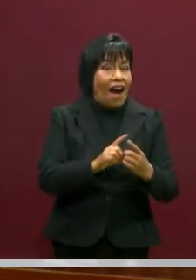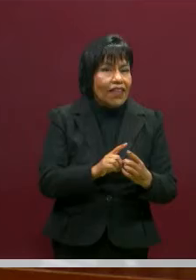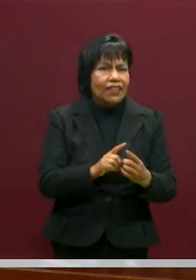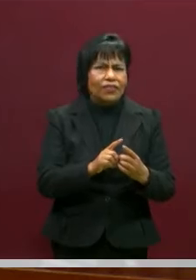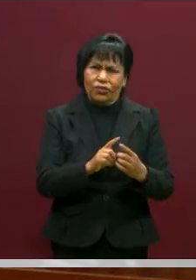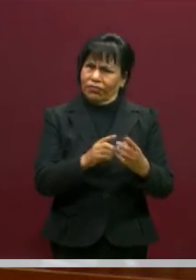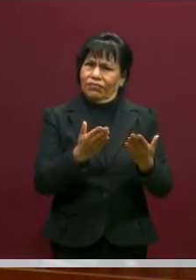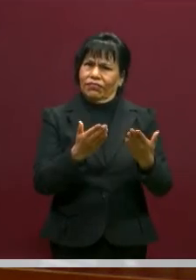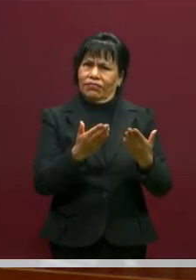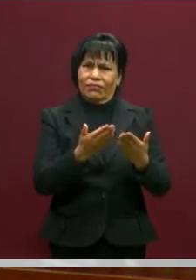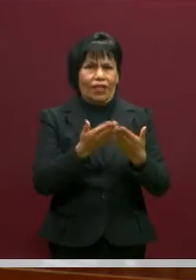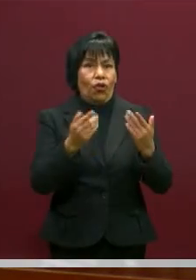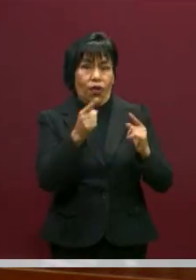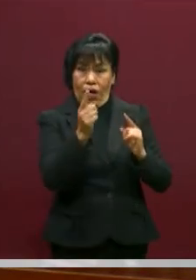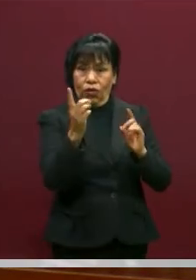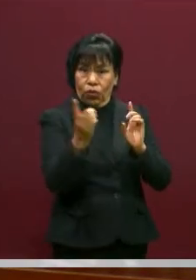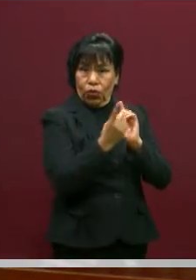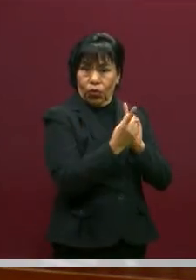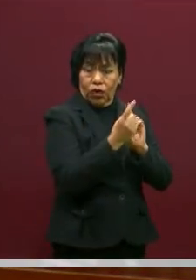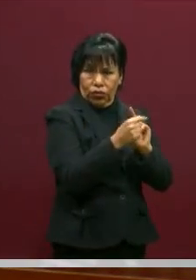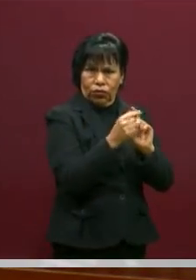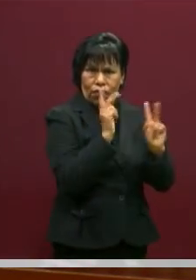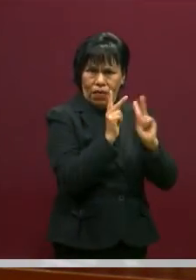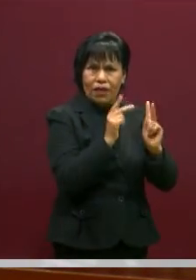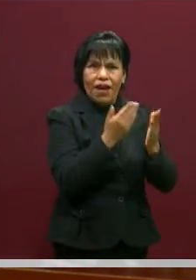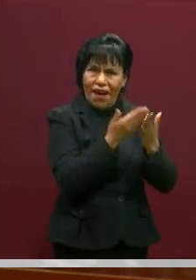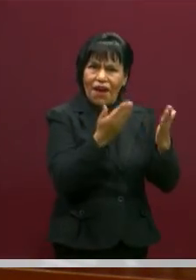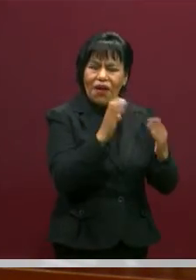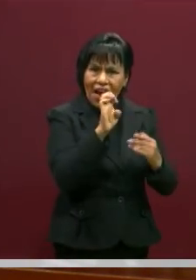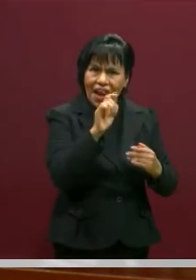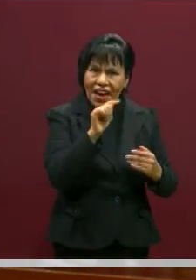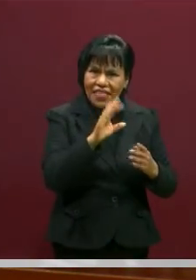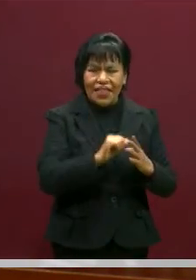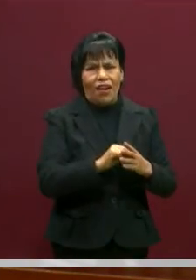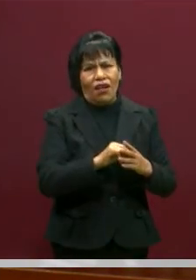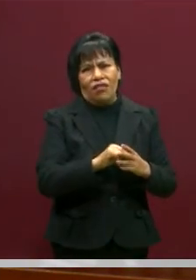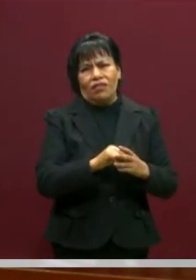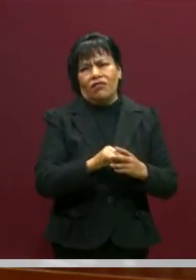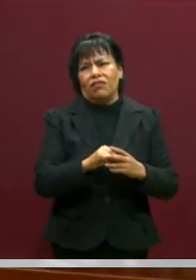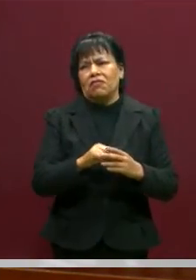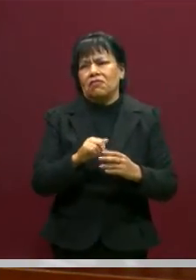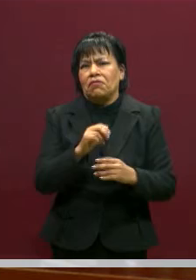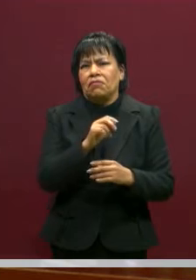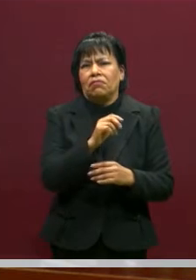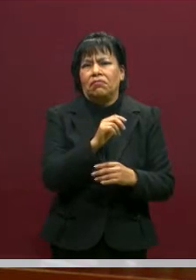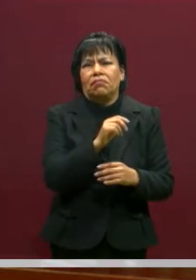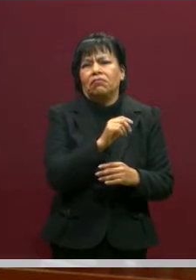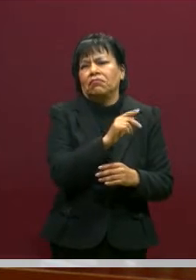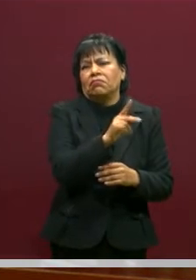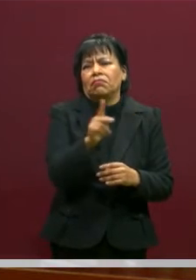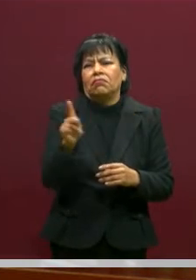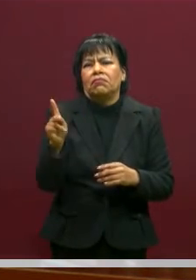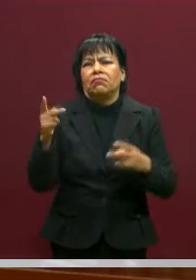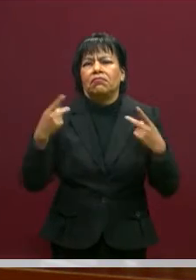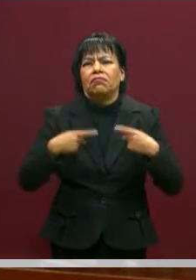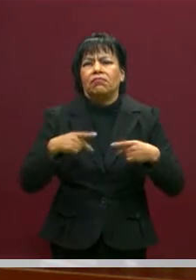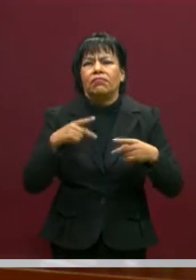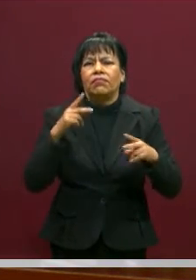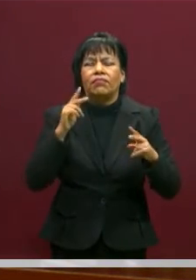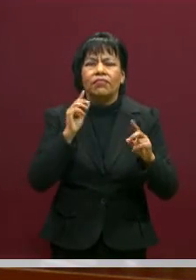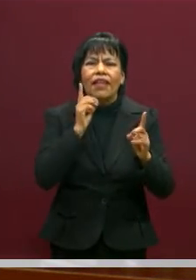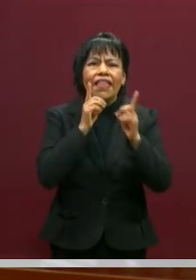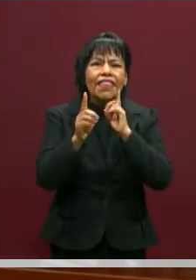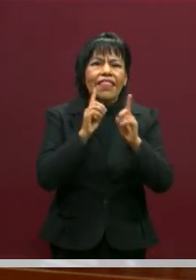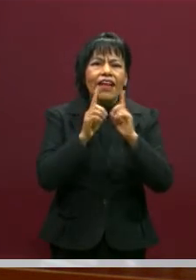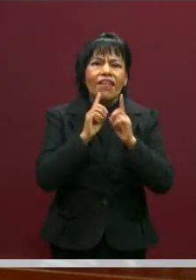ética surge en este momento que tú y yo estamos conversando. Surge cuando dialogamos con los muchachos, cuando dialogo con mi alumno. Ahí surge